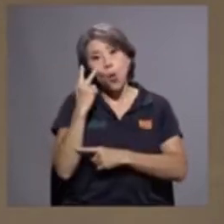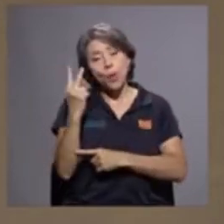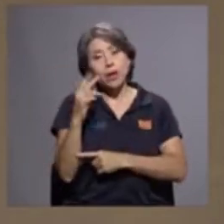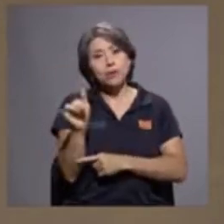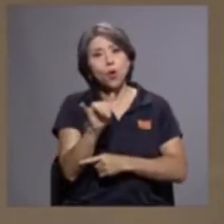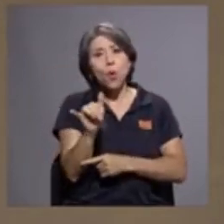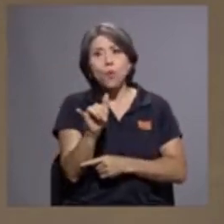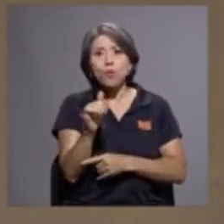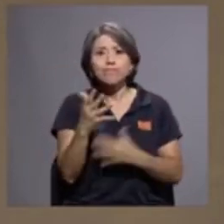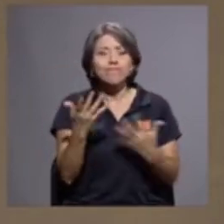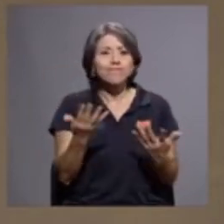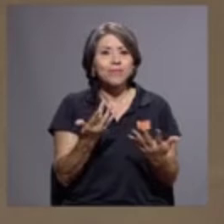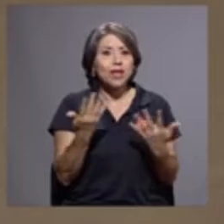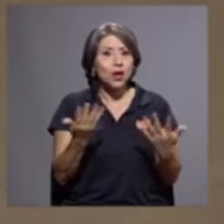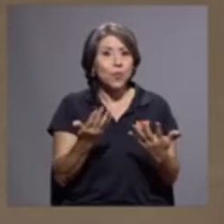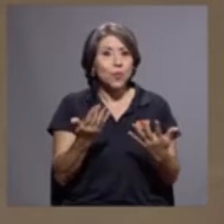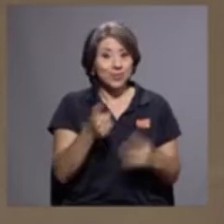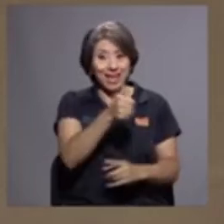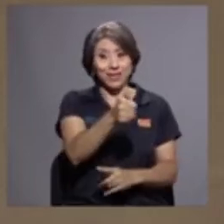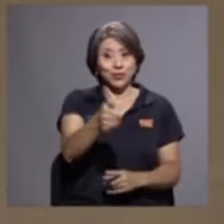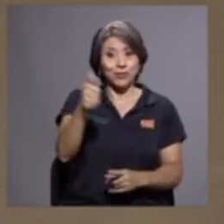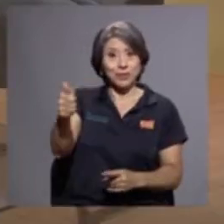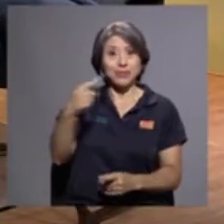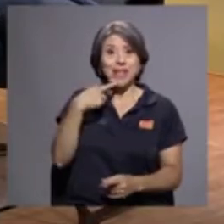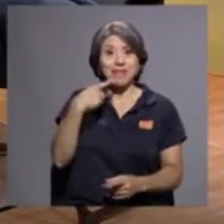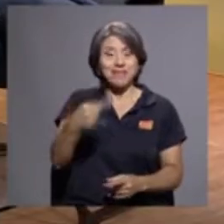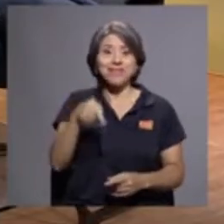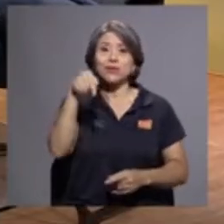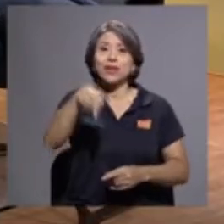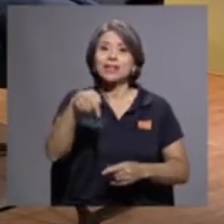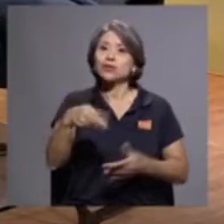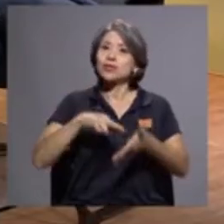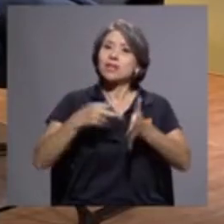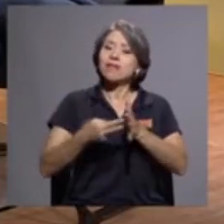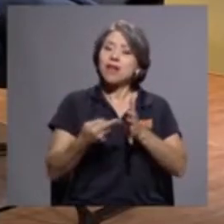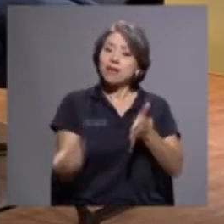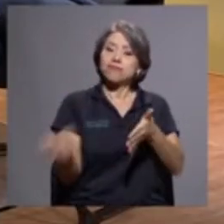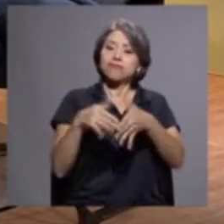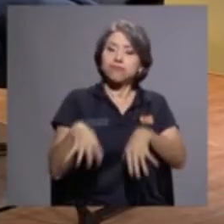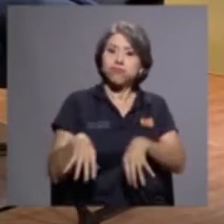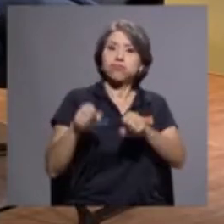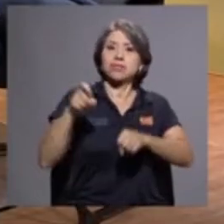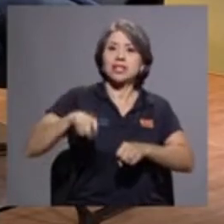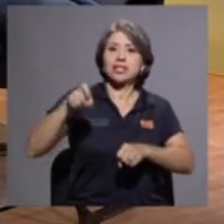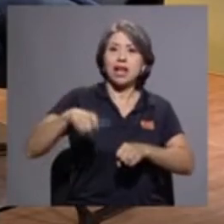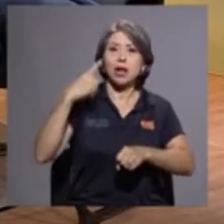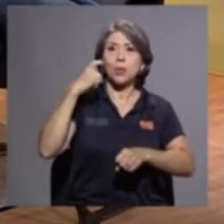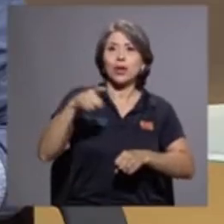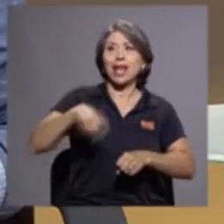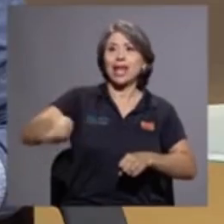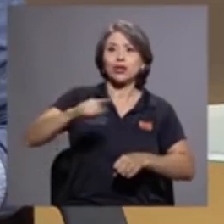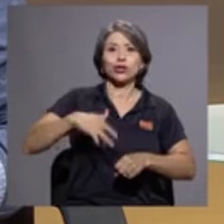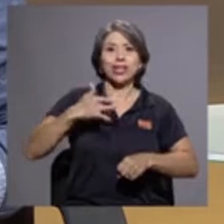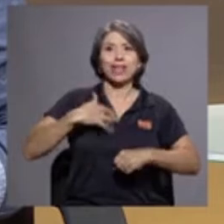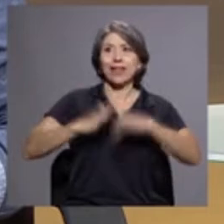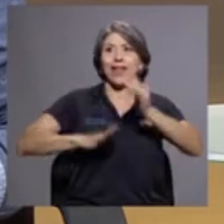se ha planteado de parte de ellos mismos como una apropiación necesaria en el marco de algo que no sienten que sea de ellos?